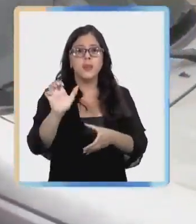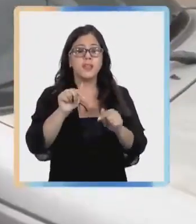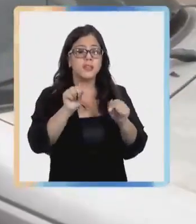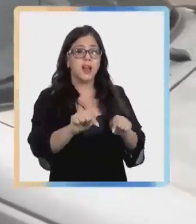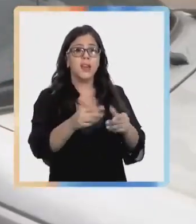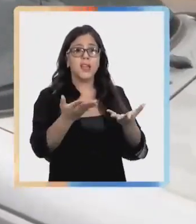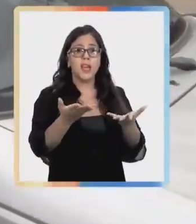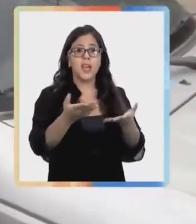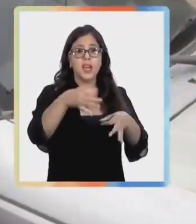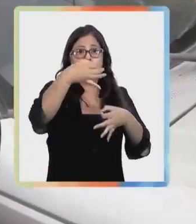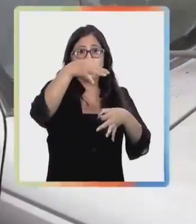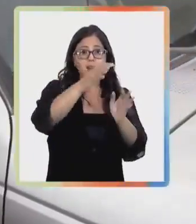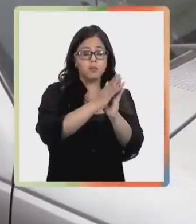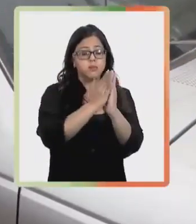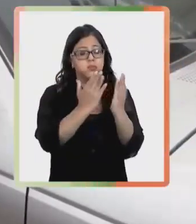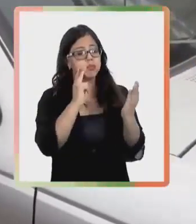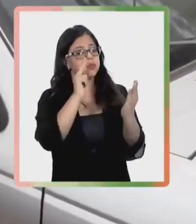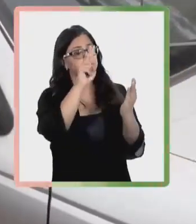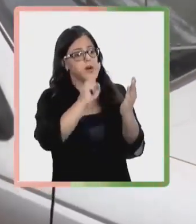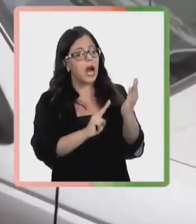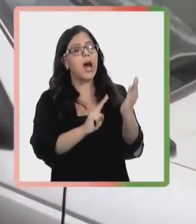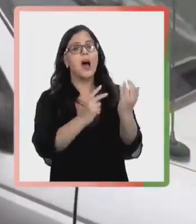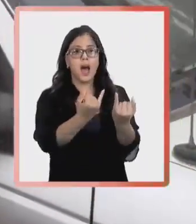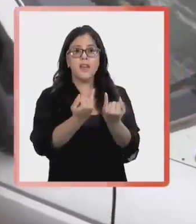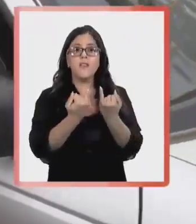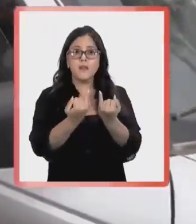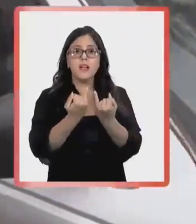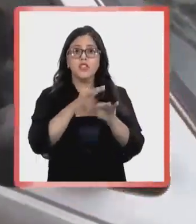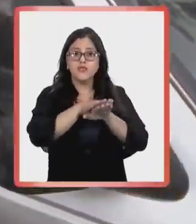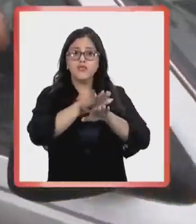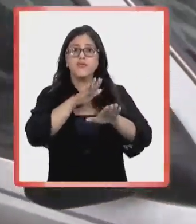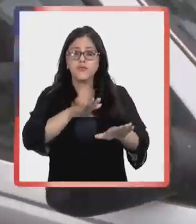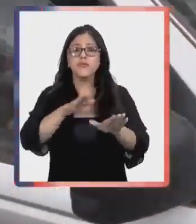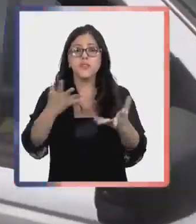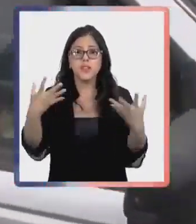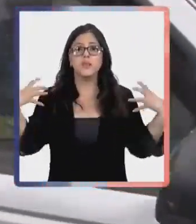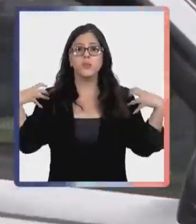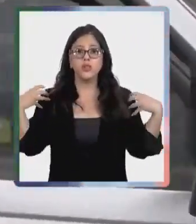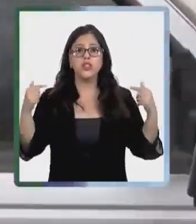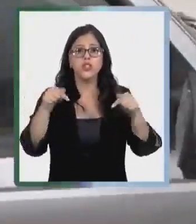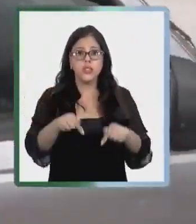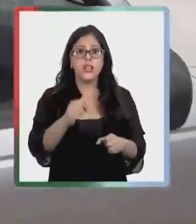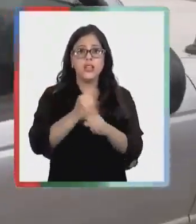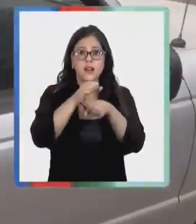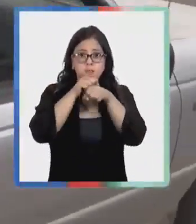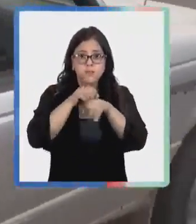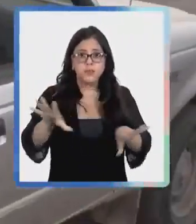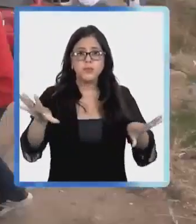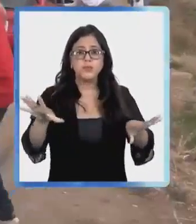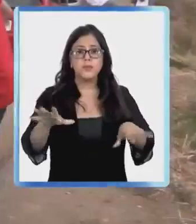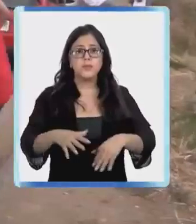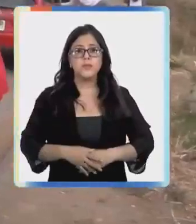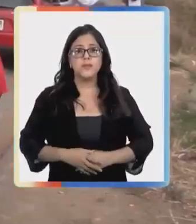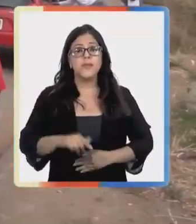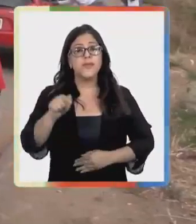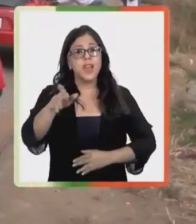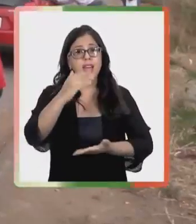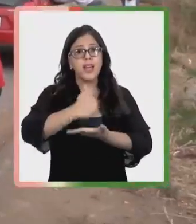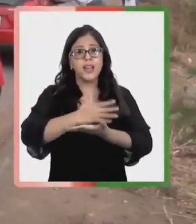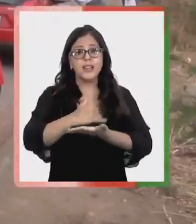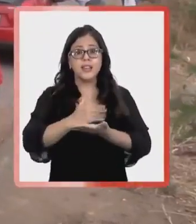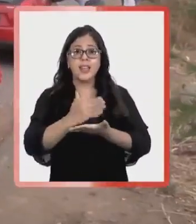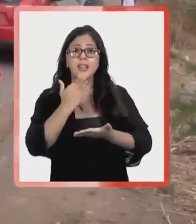La entrega de dípticos y claros mensajes a la prevención fue la tarea principal de este operativo de difusión, una